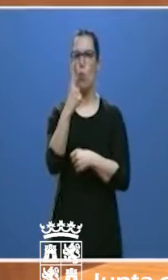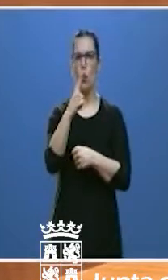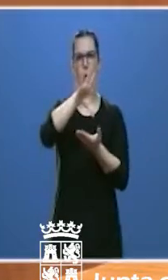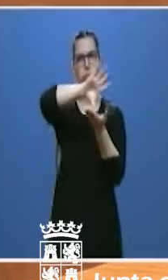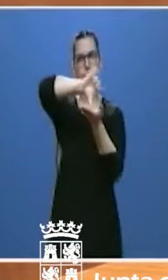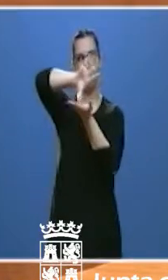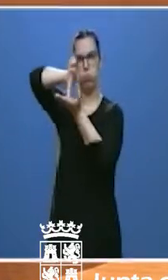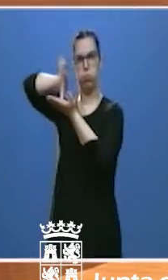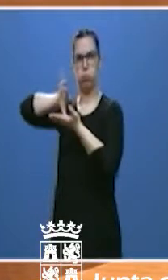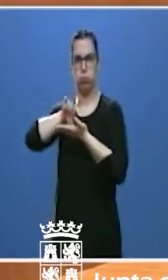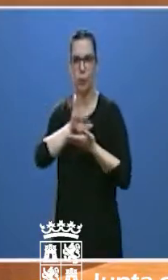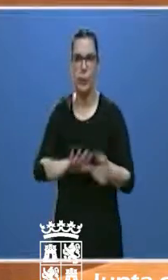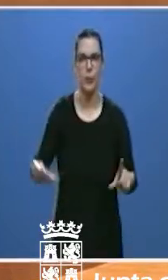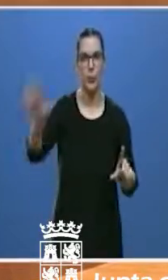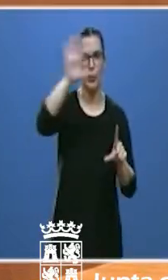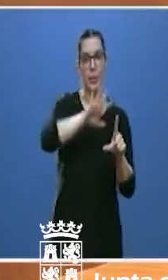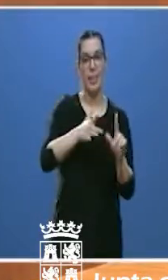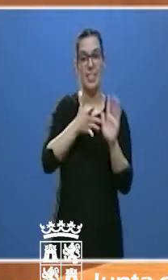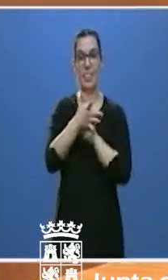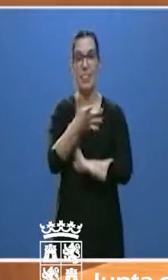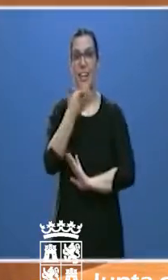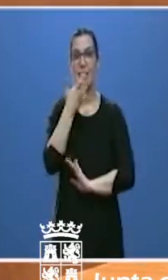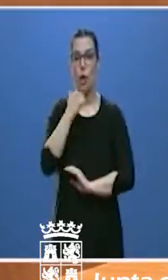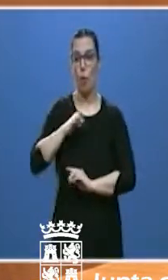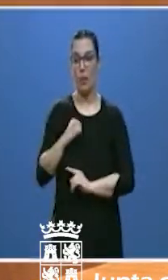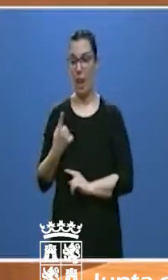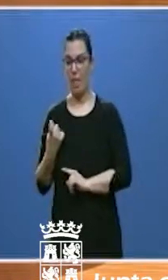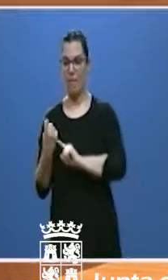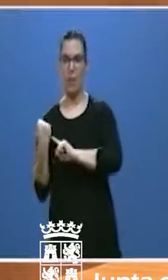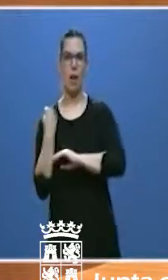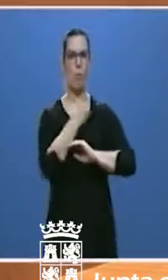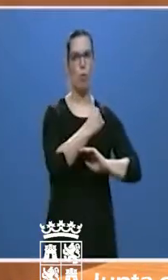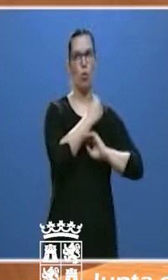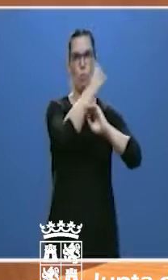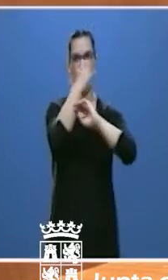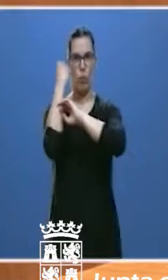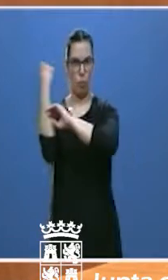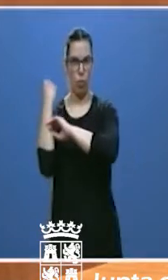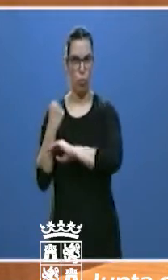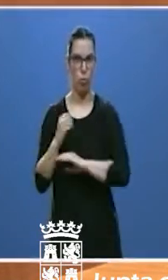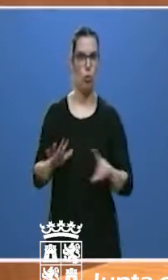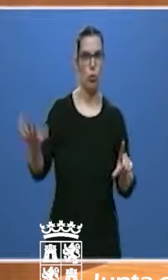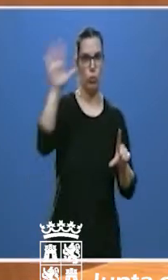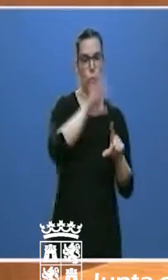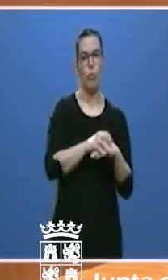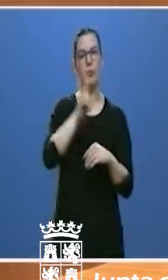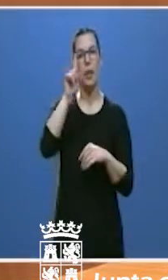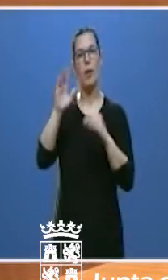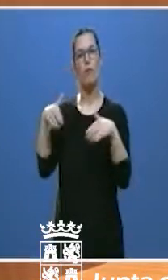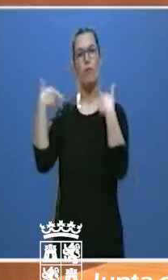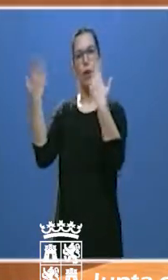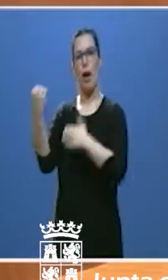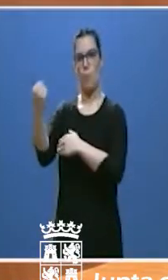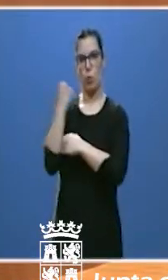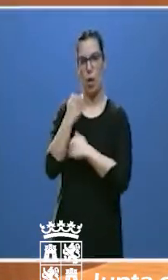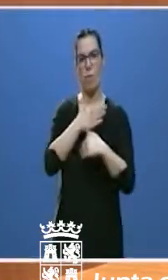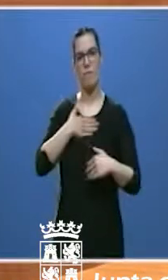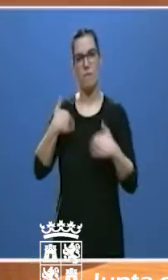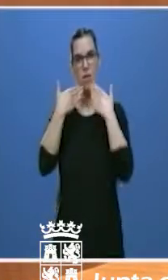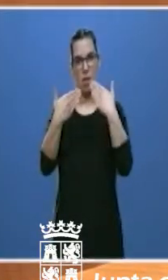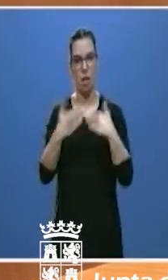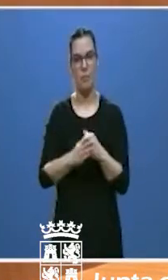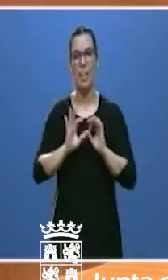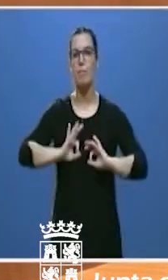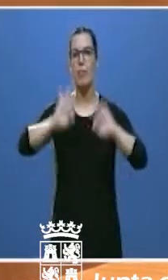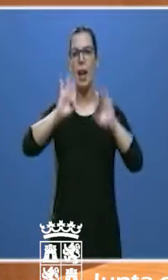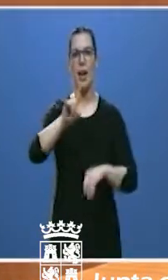hospitales se apoyan sin fisura. Hemos recibido apoyos externos que quiero agradecer, en especial al